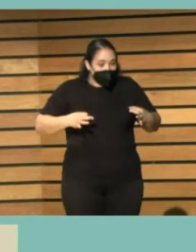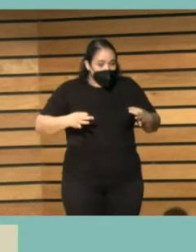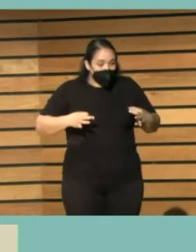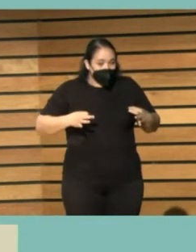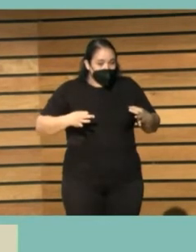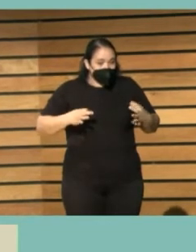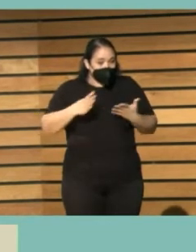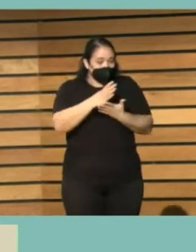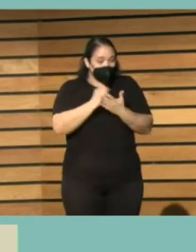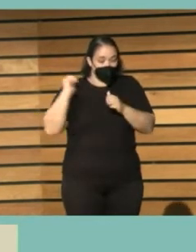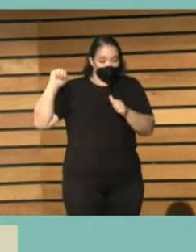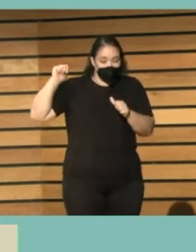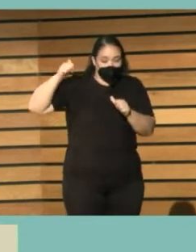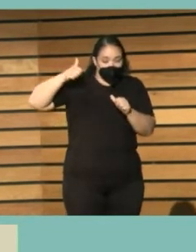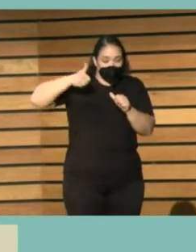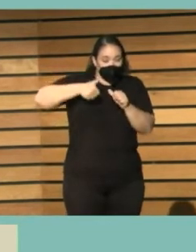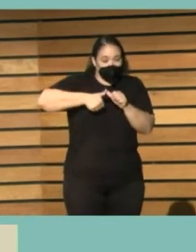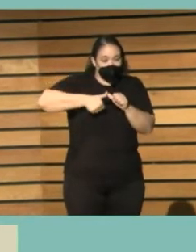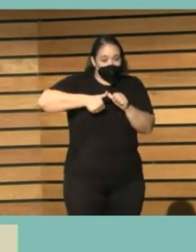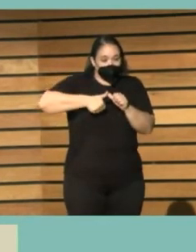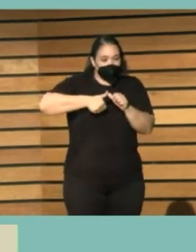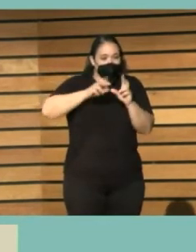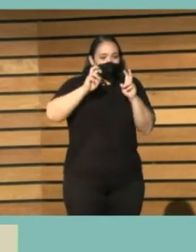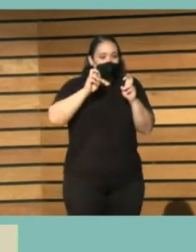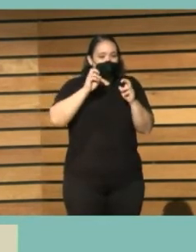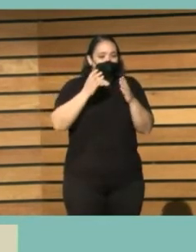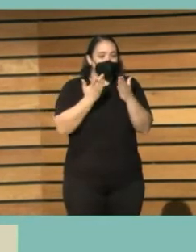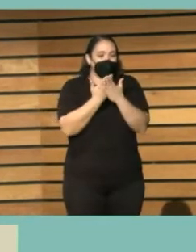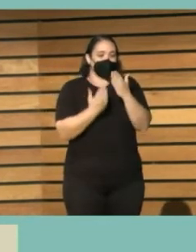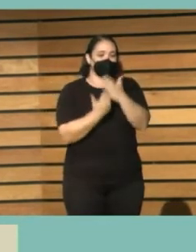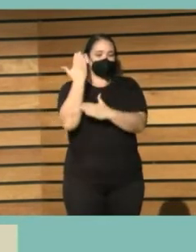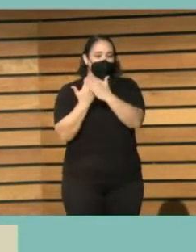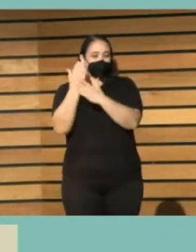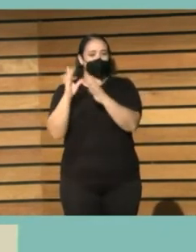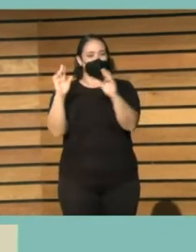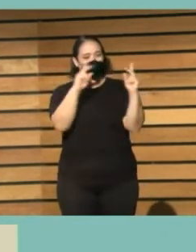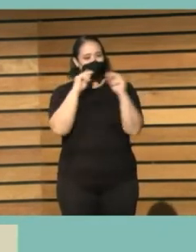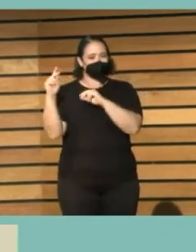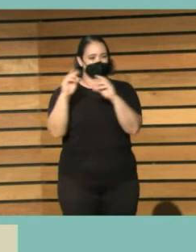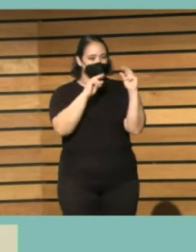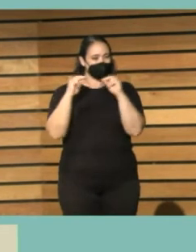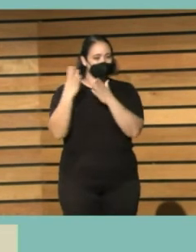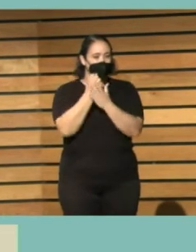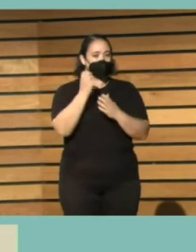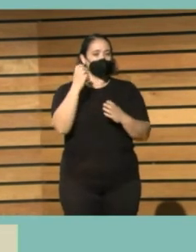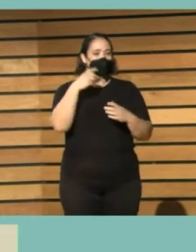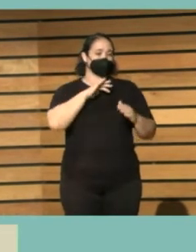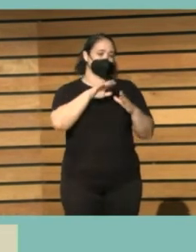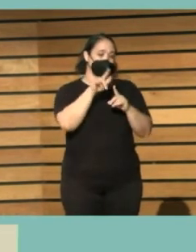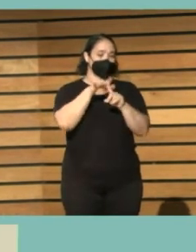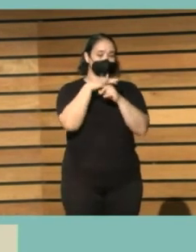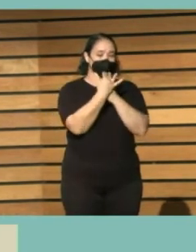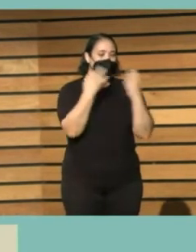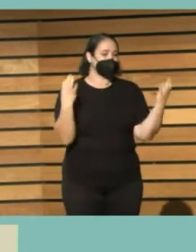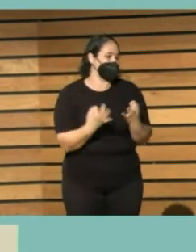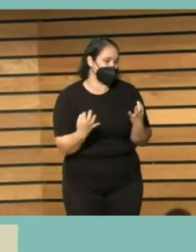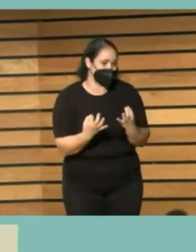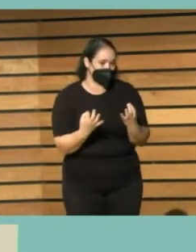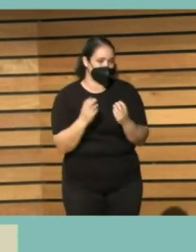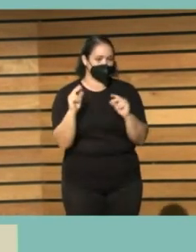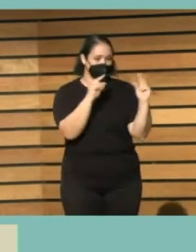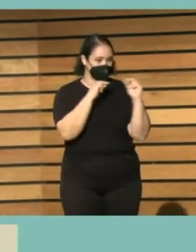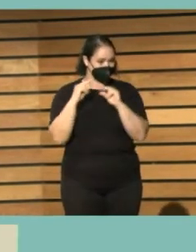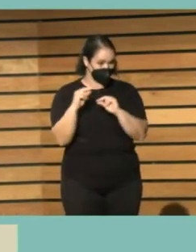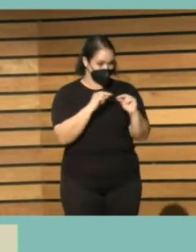en todos estos años un foro específicamente dedicado a esto por diferentes motivos porque yo creo entre otras cosas